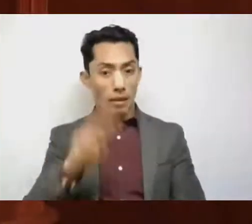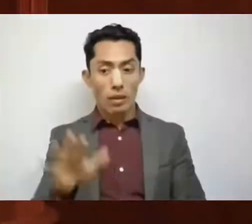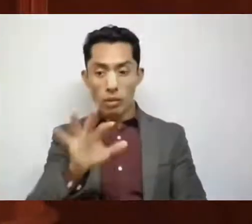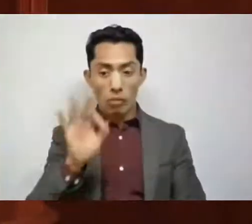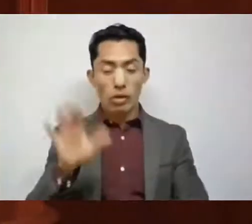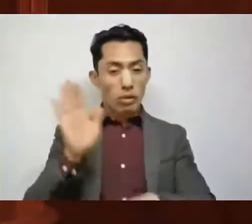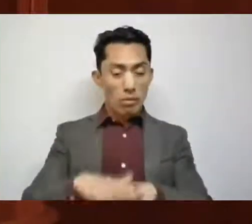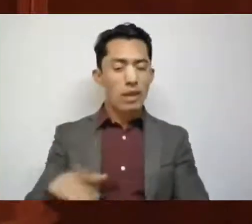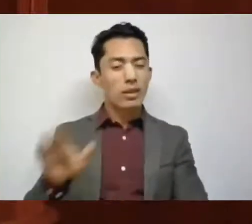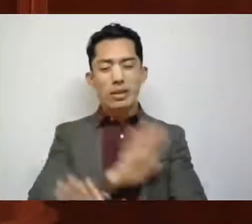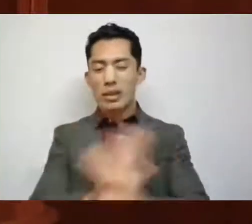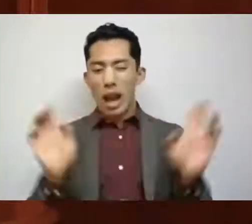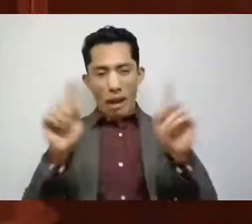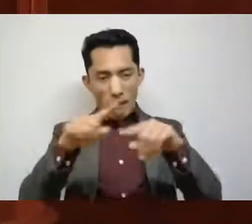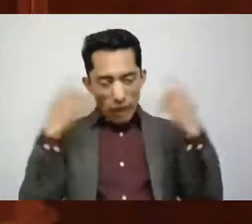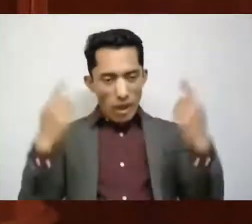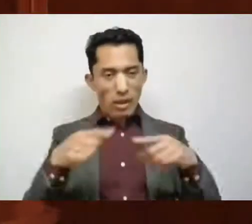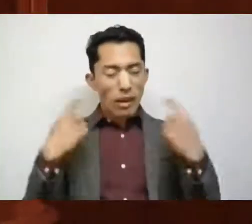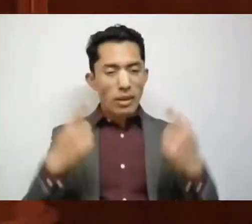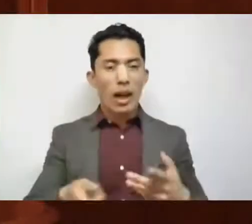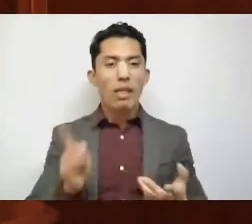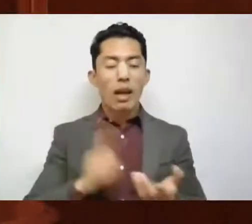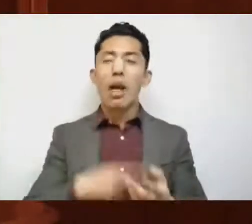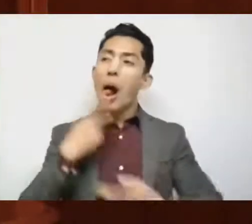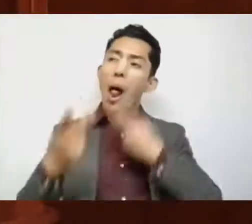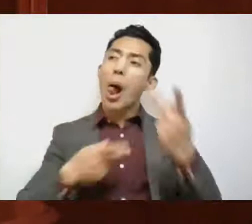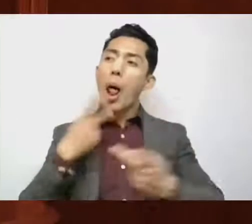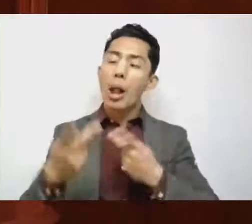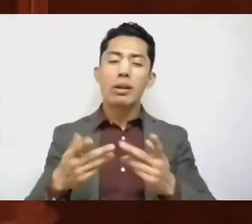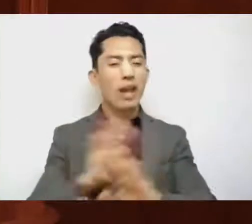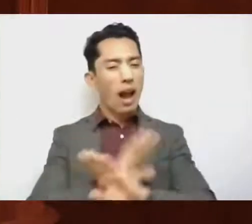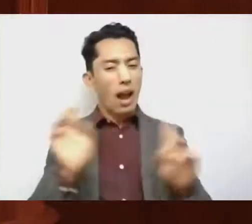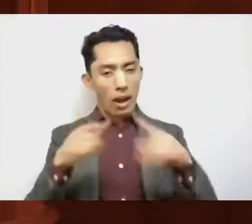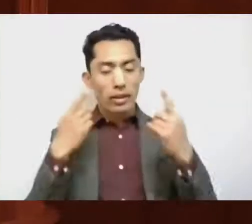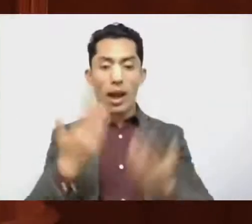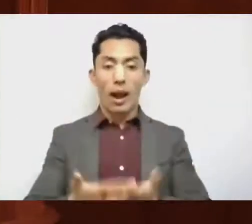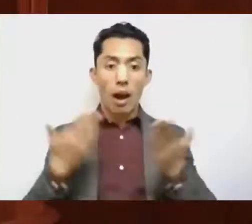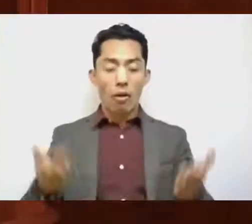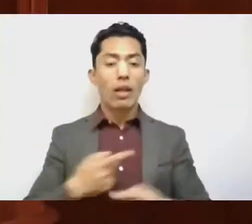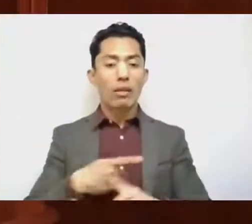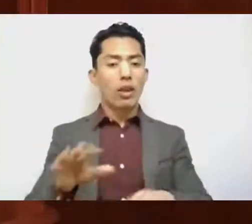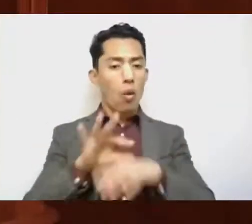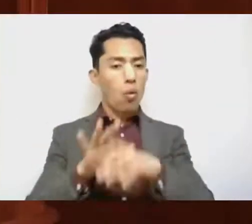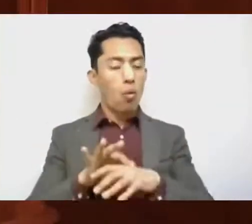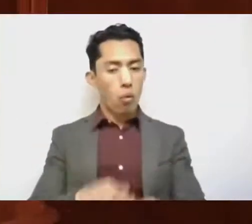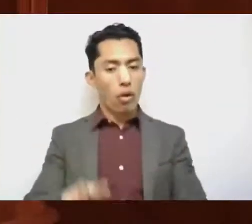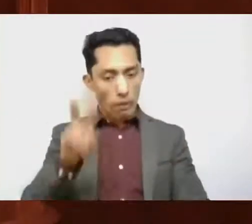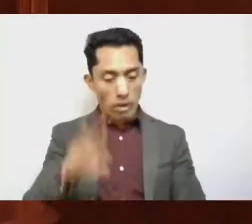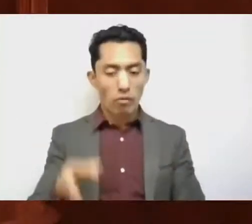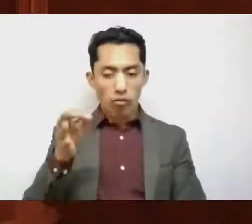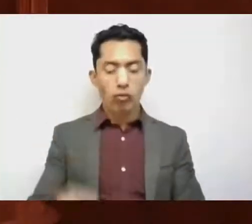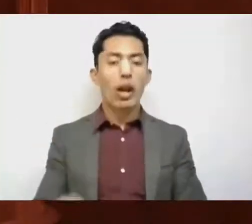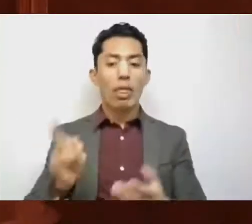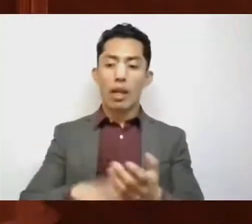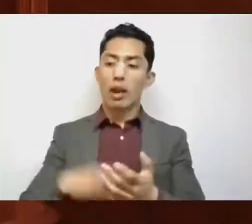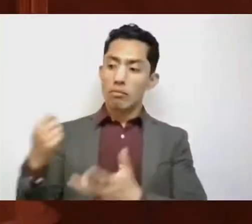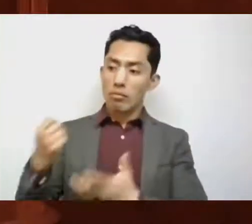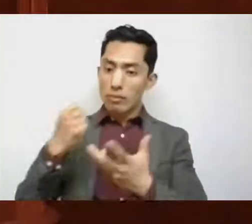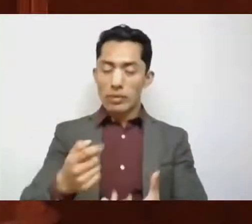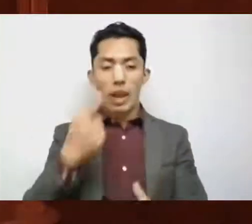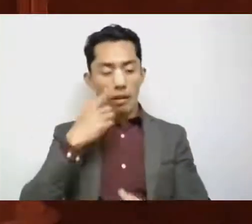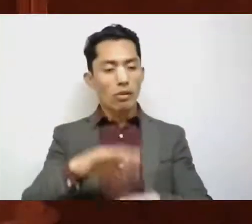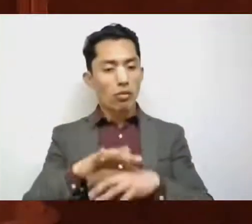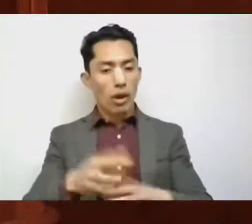está cansada de verse solamente impregnada en los discursos. Hoy estamos haciendo realidad que del recurso se tiene que llevar a la acción